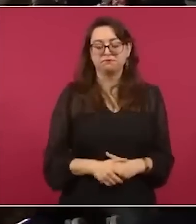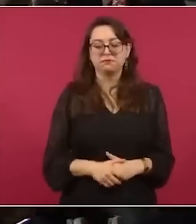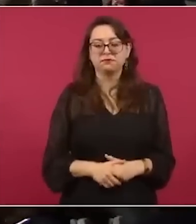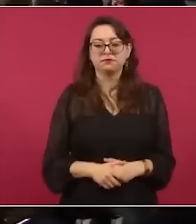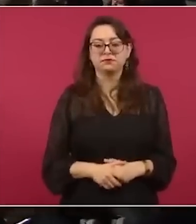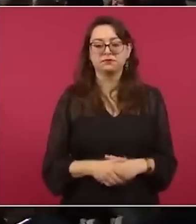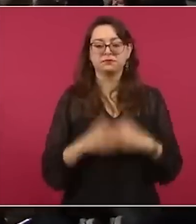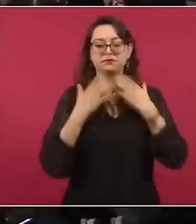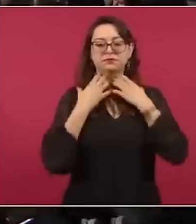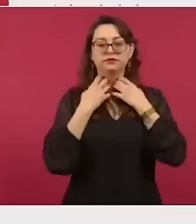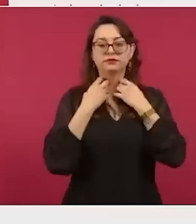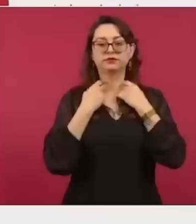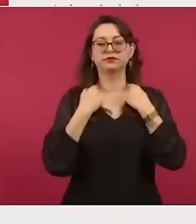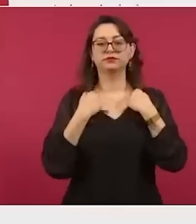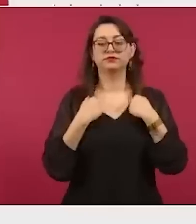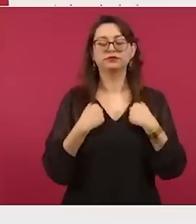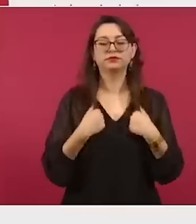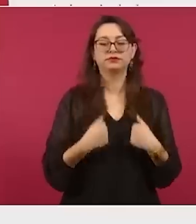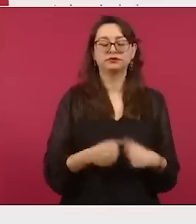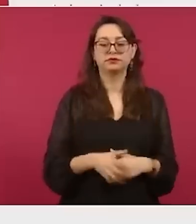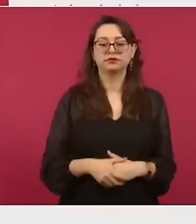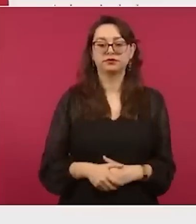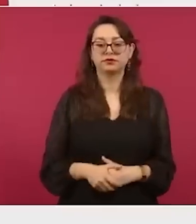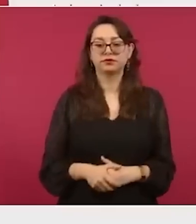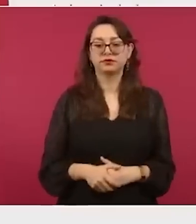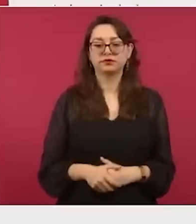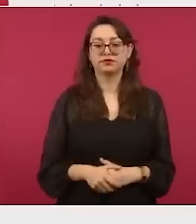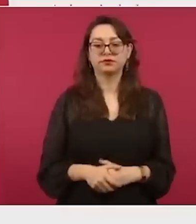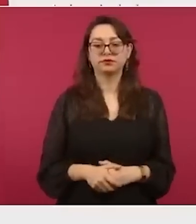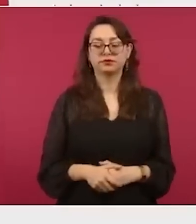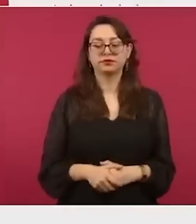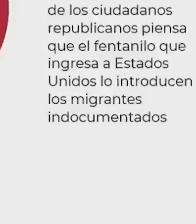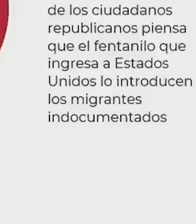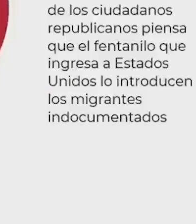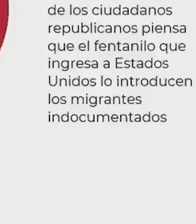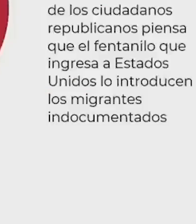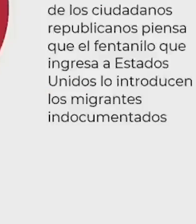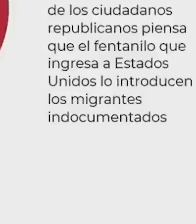cómo la mañanera se ve en Estados Unidos,